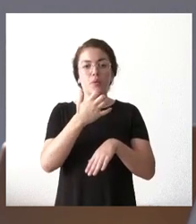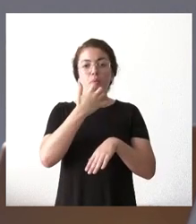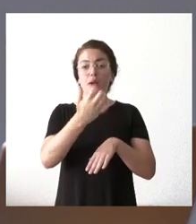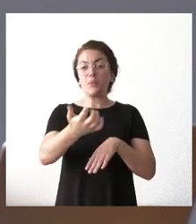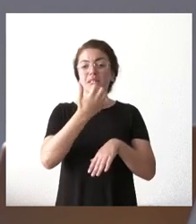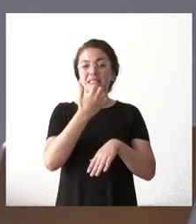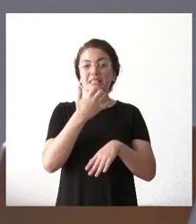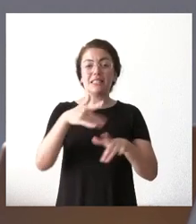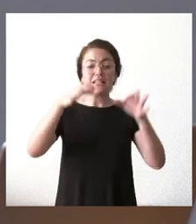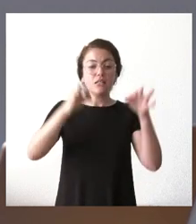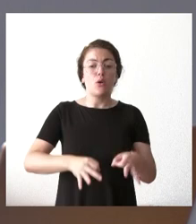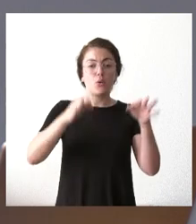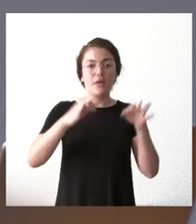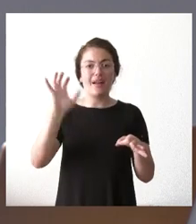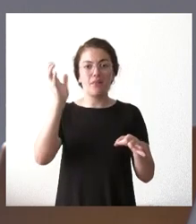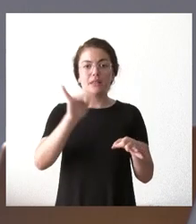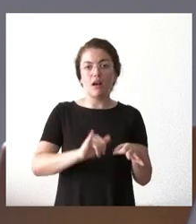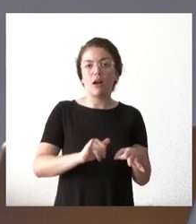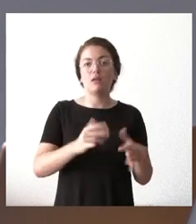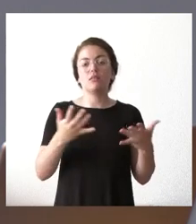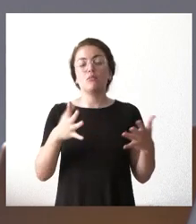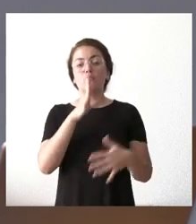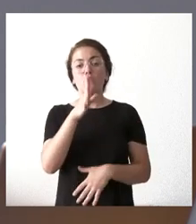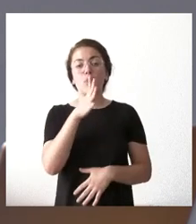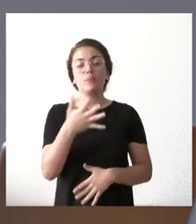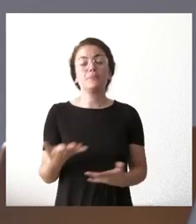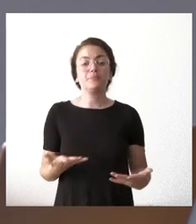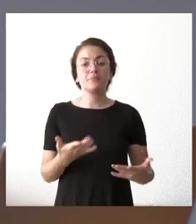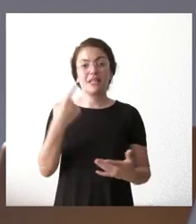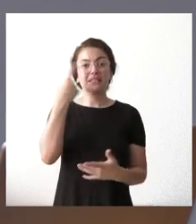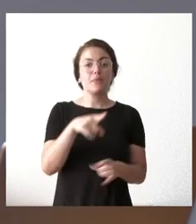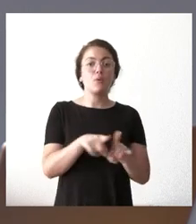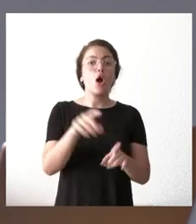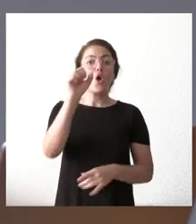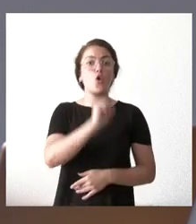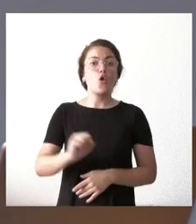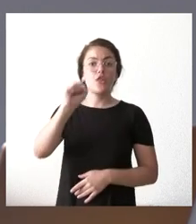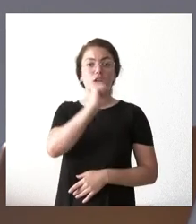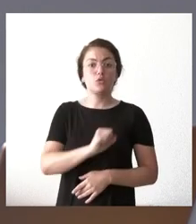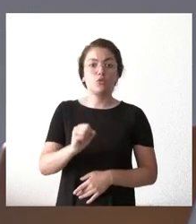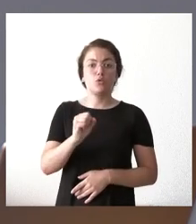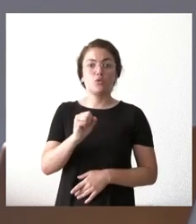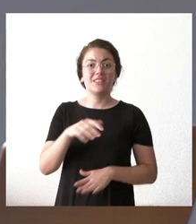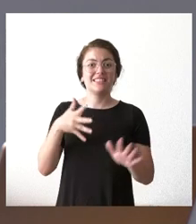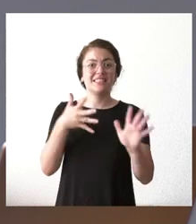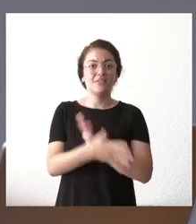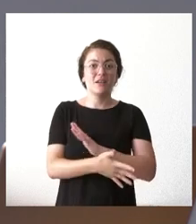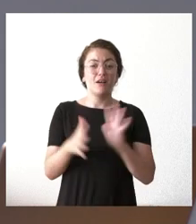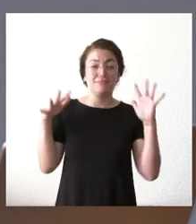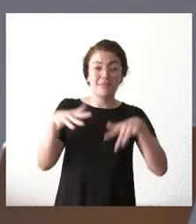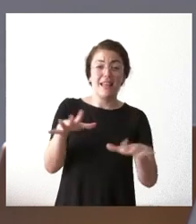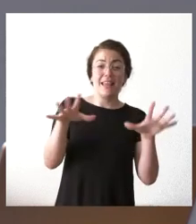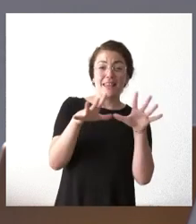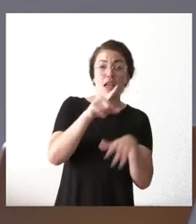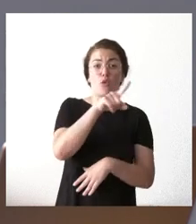las cotas de seguridad que nosotros necesitamos. Hay que tener en cuenta que es un concierto que reúne entre 10, 11, 12.000, ha habido hasta 13